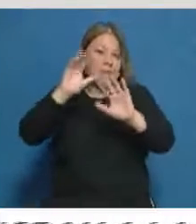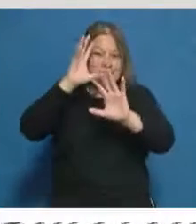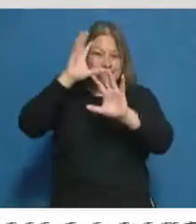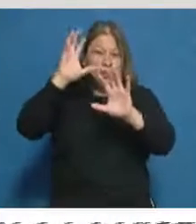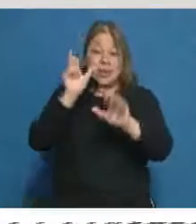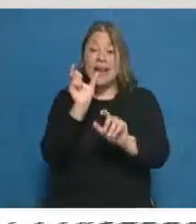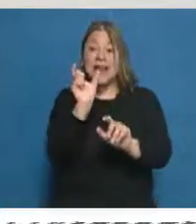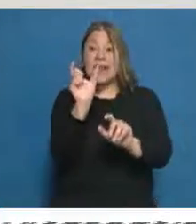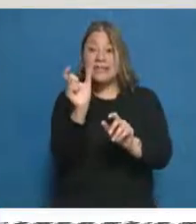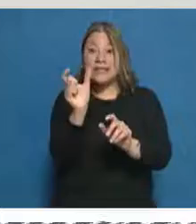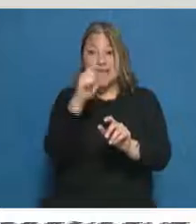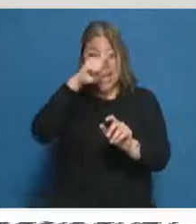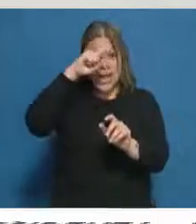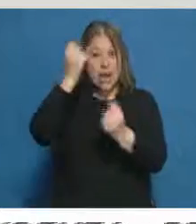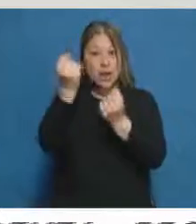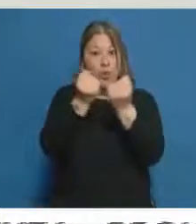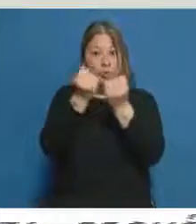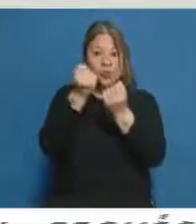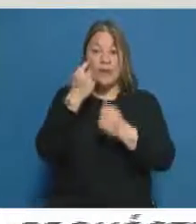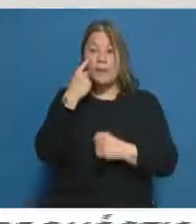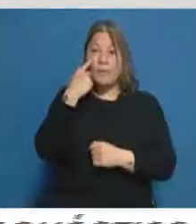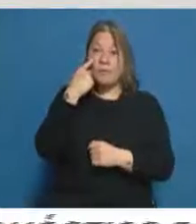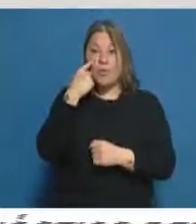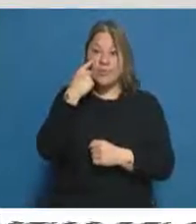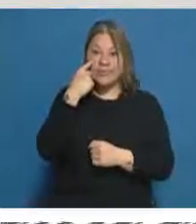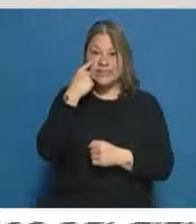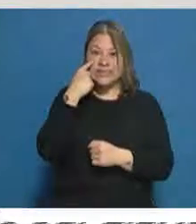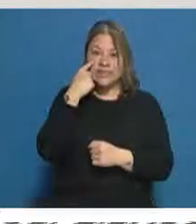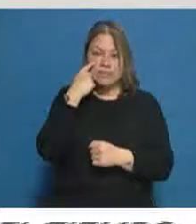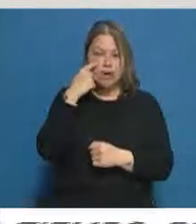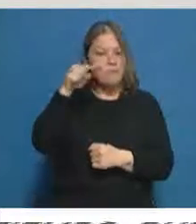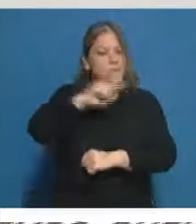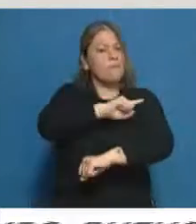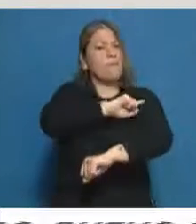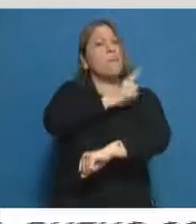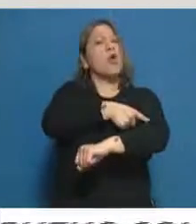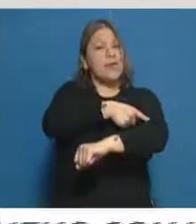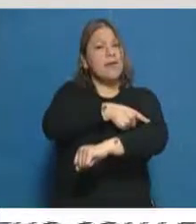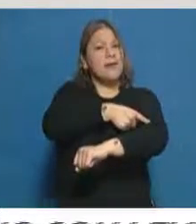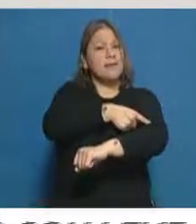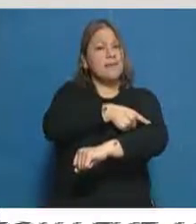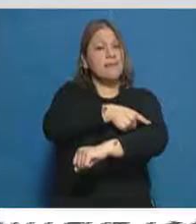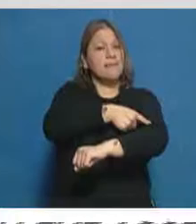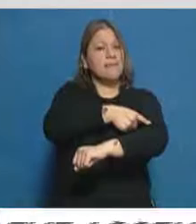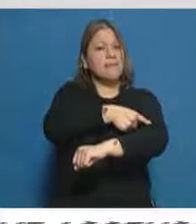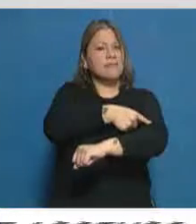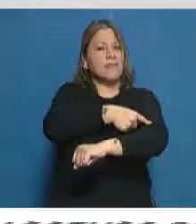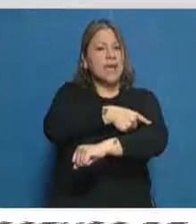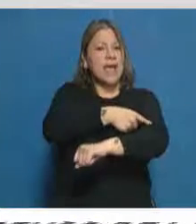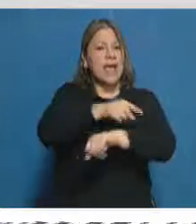licencia nacional de conducir, los municipios tomaron esta potestad de implementar en cada